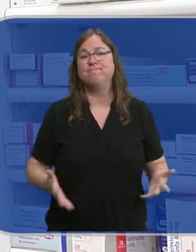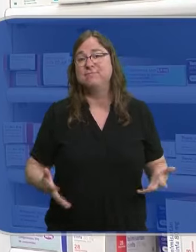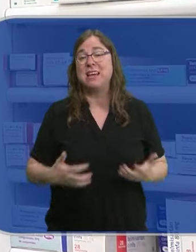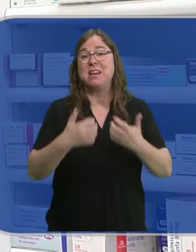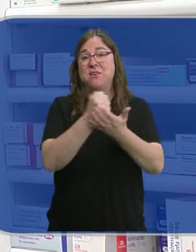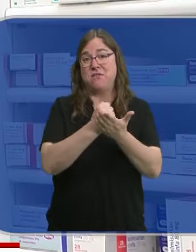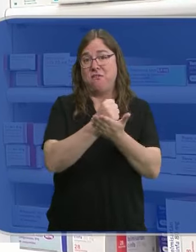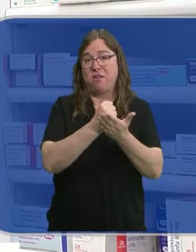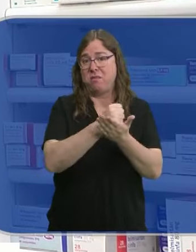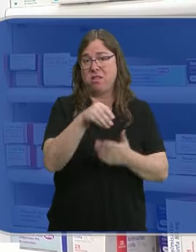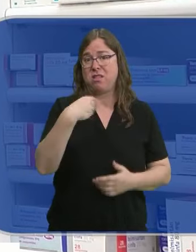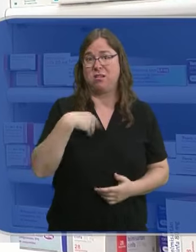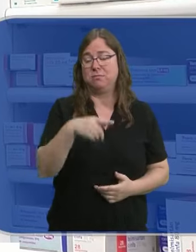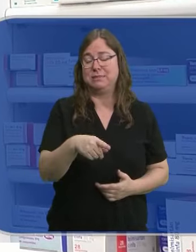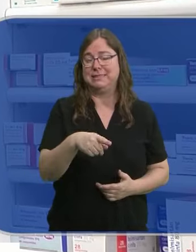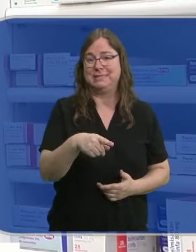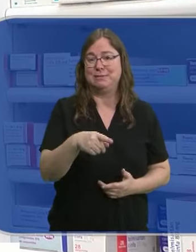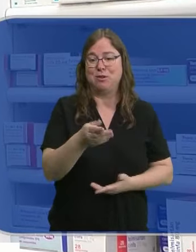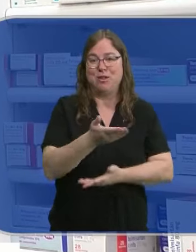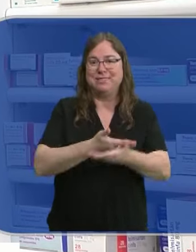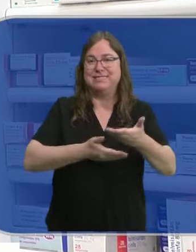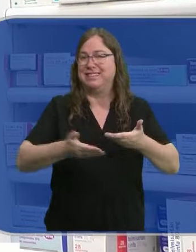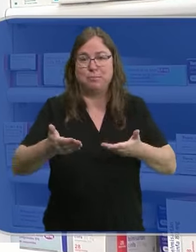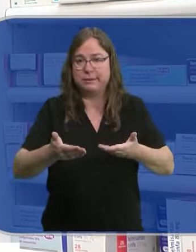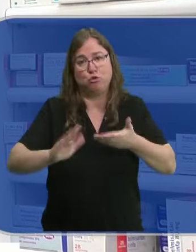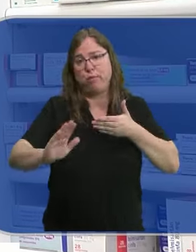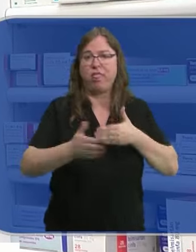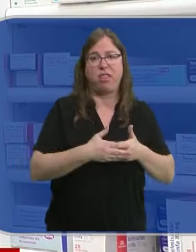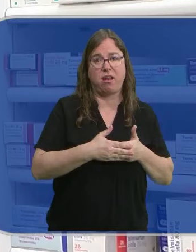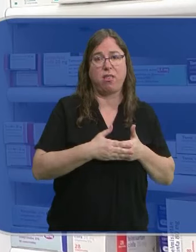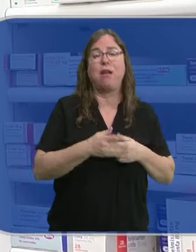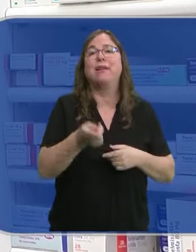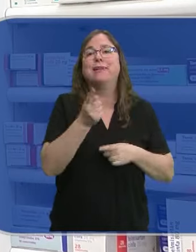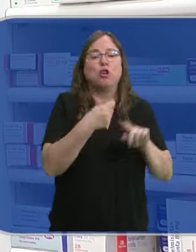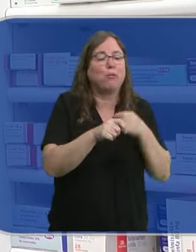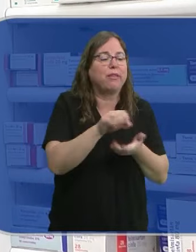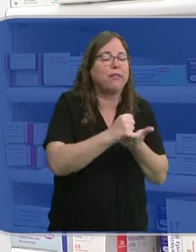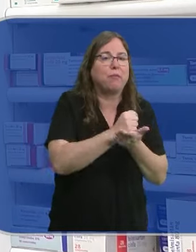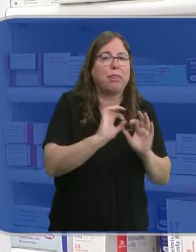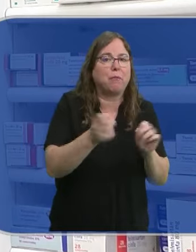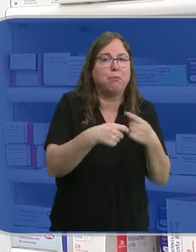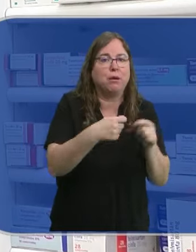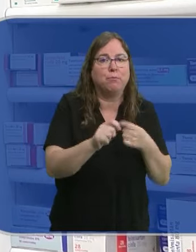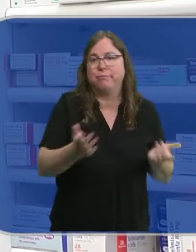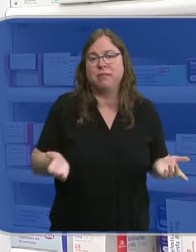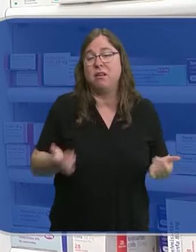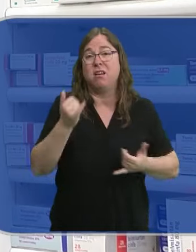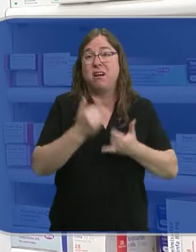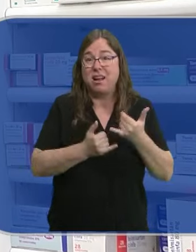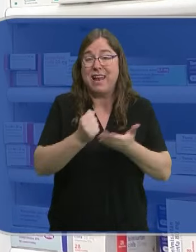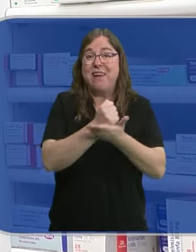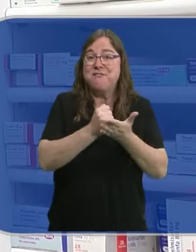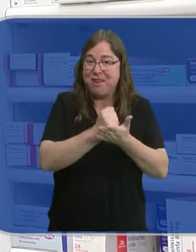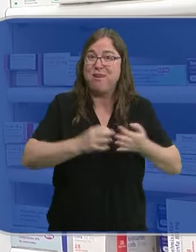Esas farmacias no se traspasen, se cierren, se conviertan en botiquín, ese tipo de problemas. Entonces, claro, la